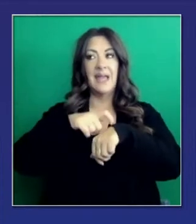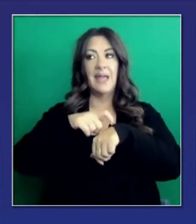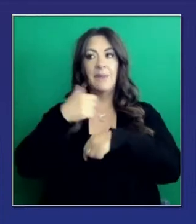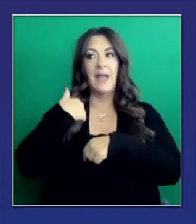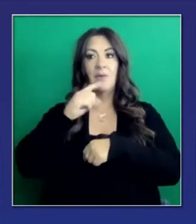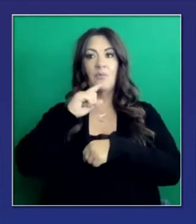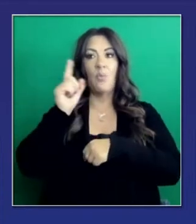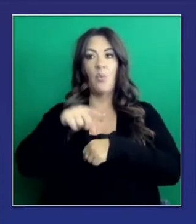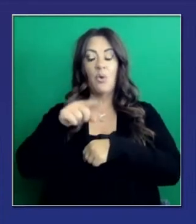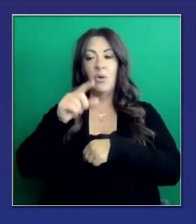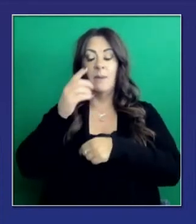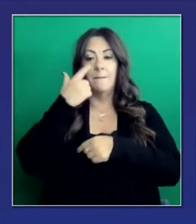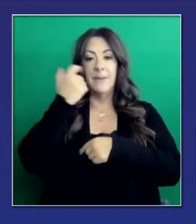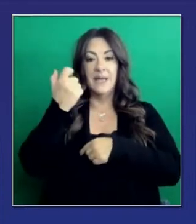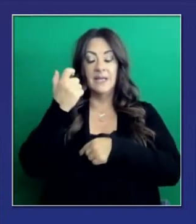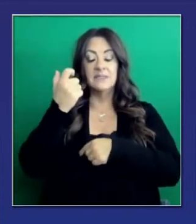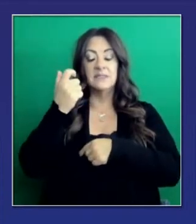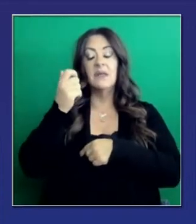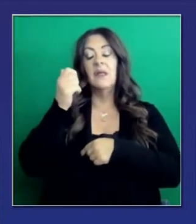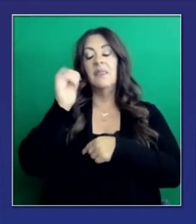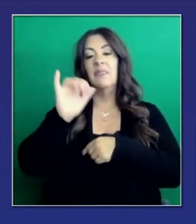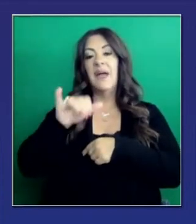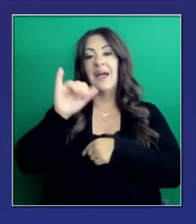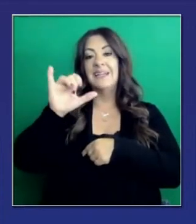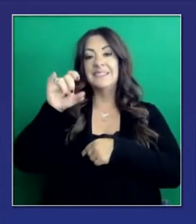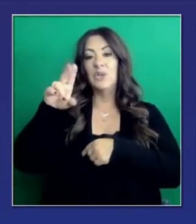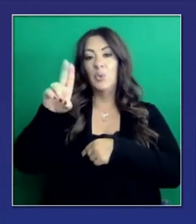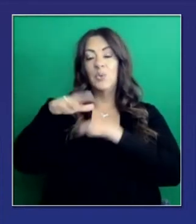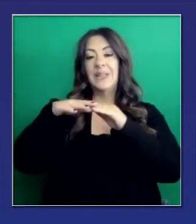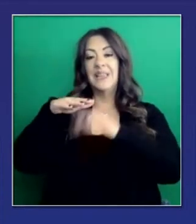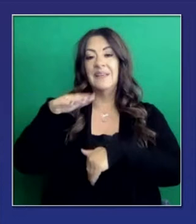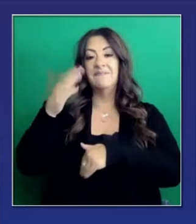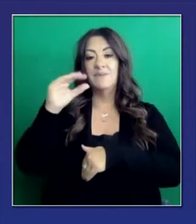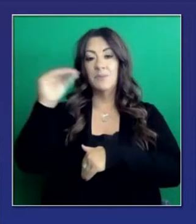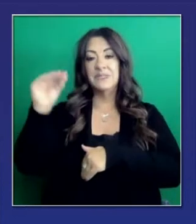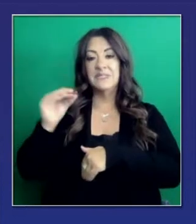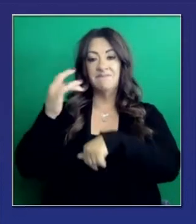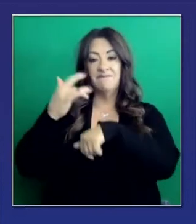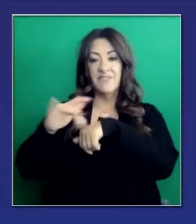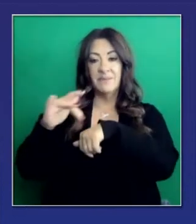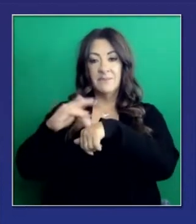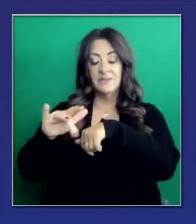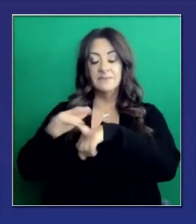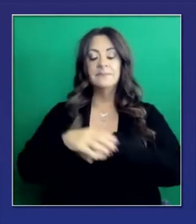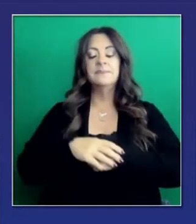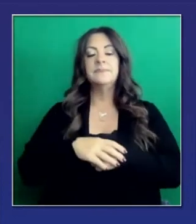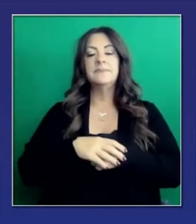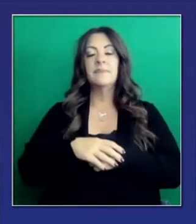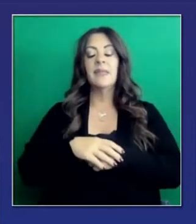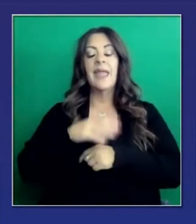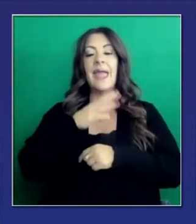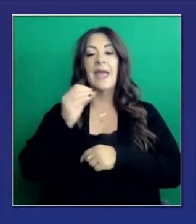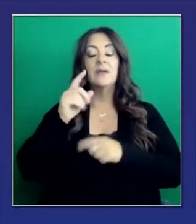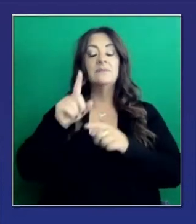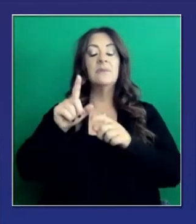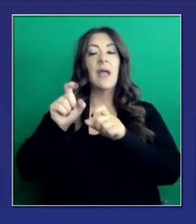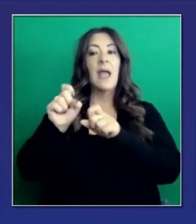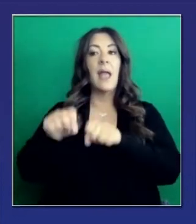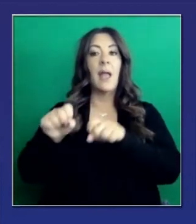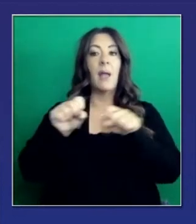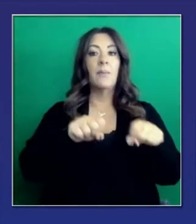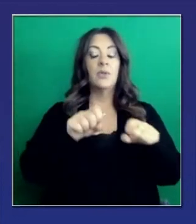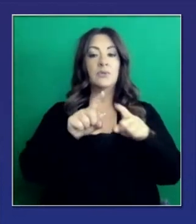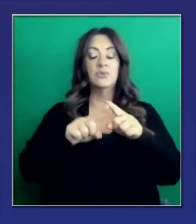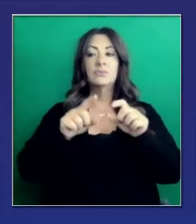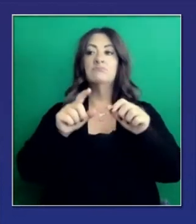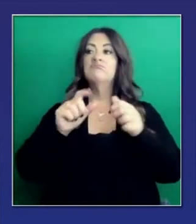% de capacidad de cuidado intensivo y para salir de esa orden de quedarse en casa en el área